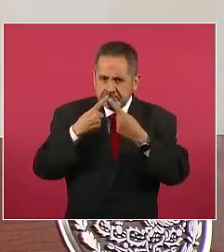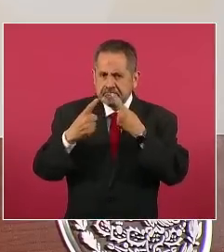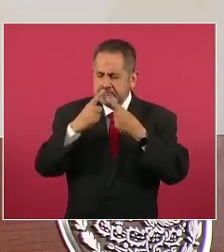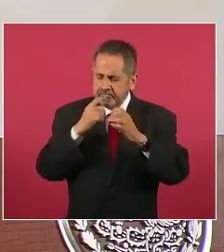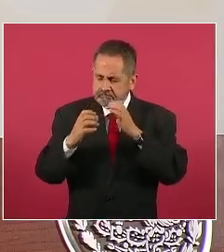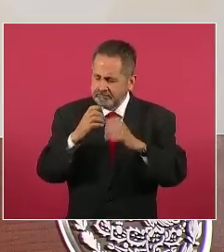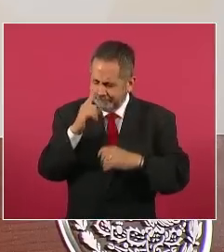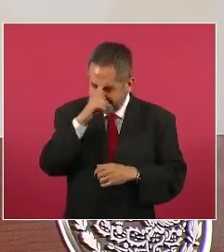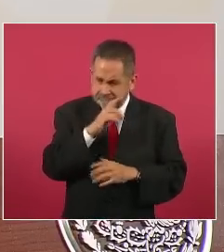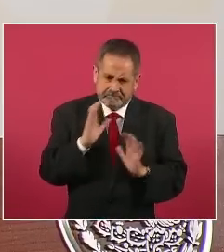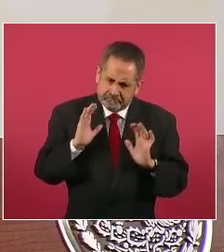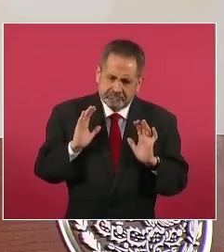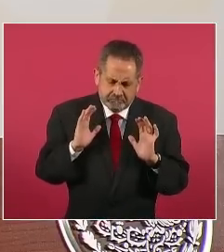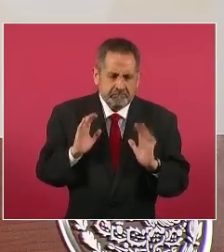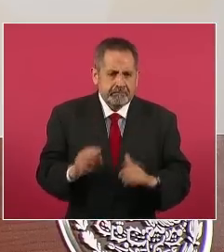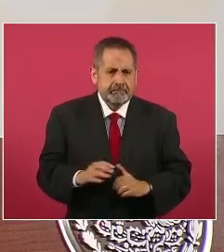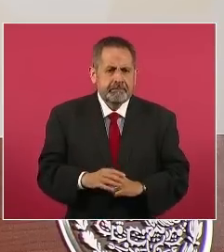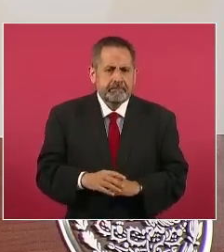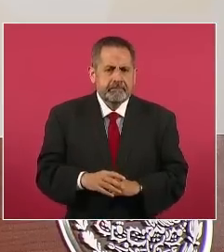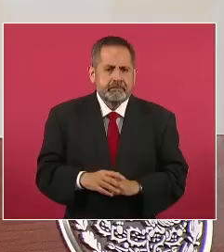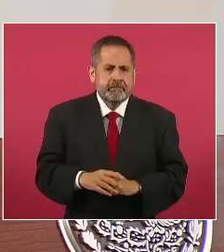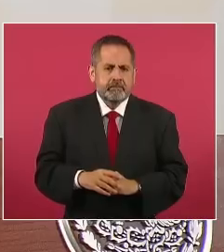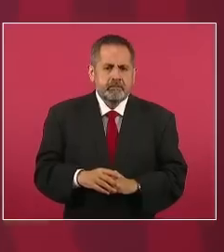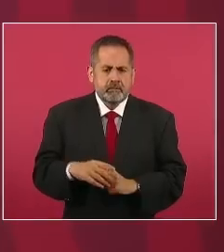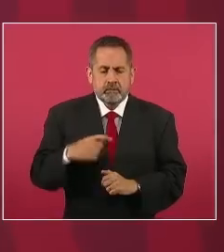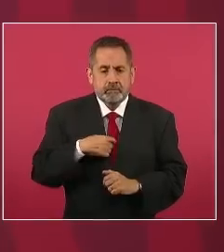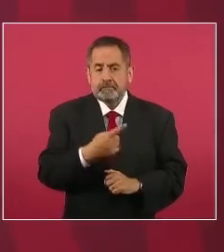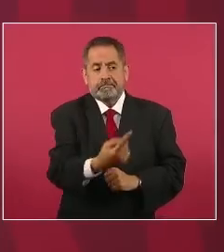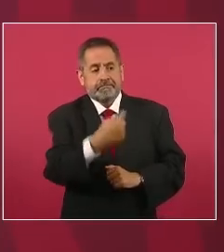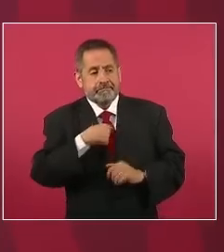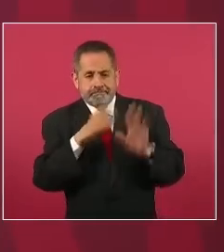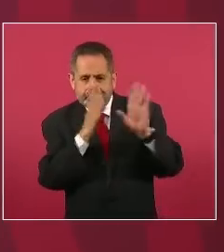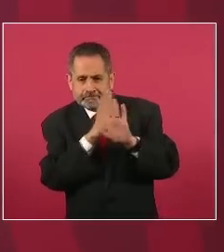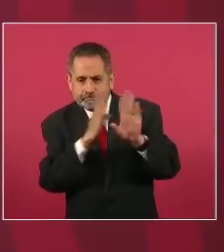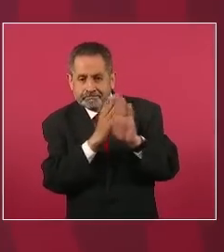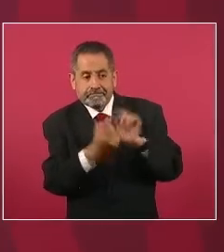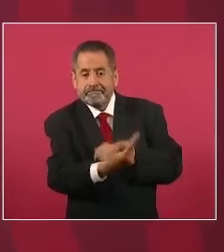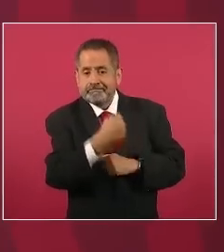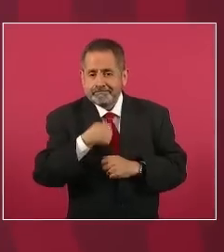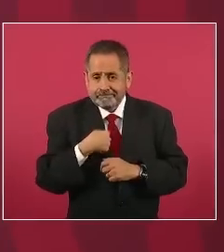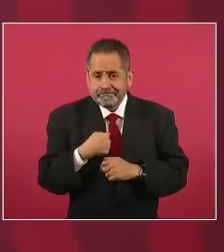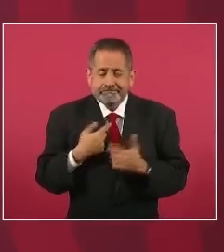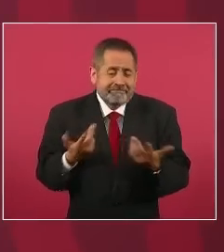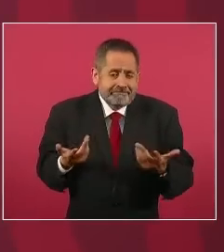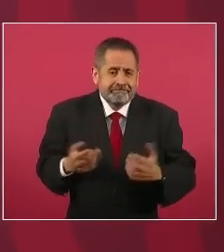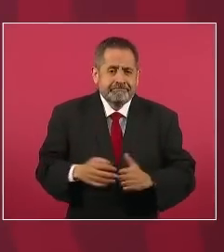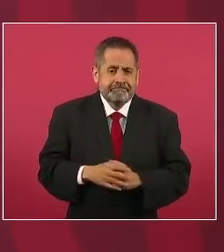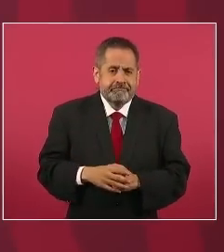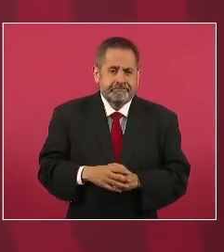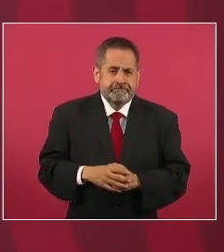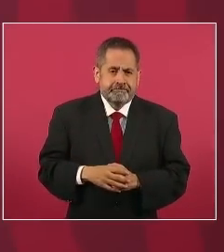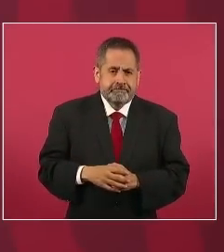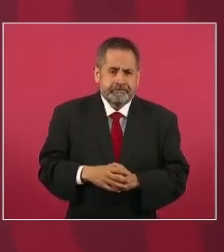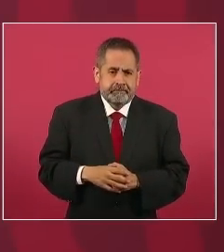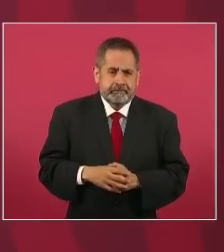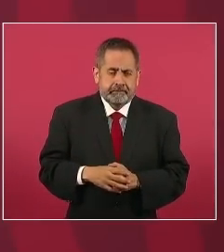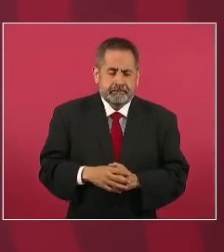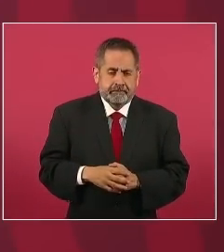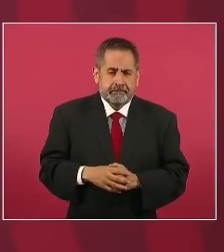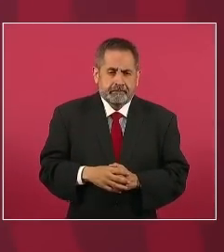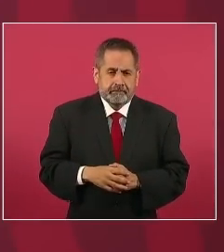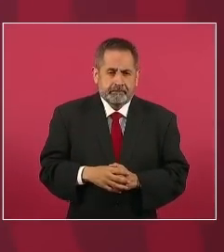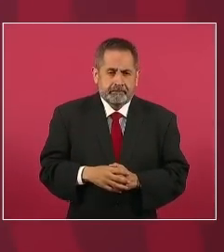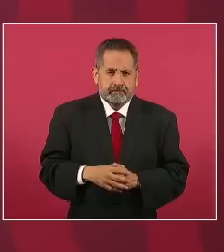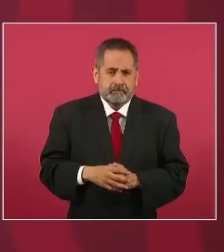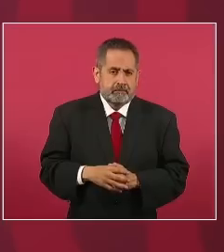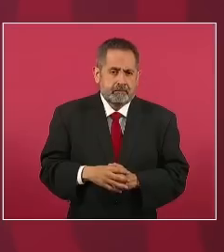no se malinterpretó como dice el párrafo que se leyó que leyó el güey de Chencho Sandoval no quedó bien